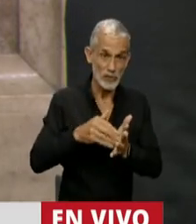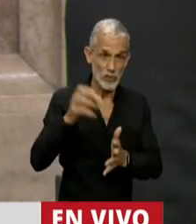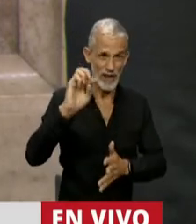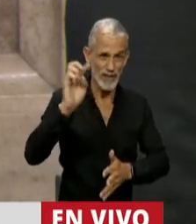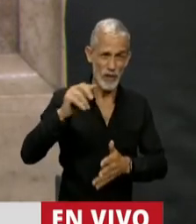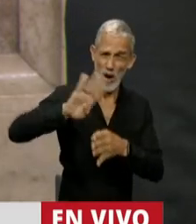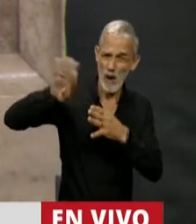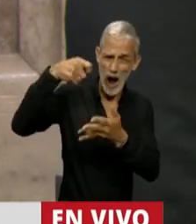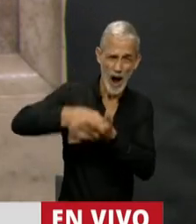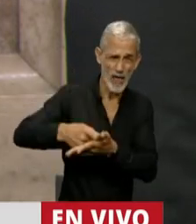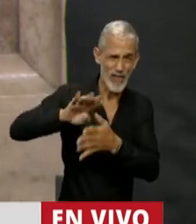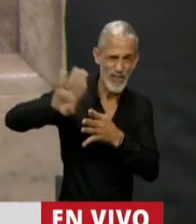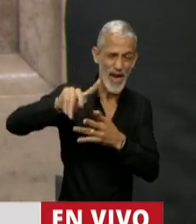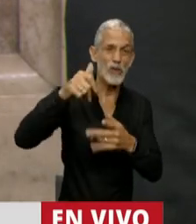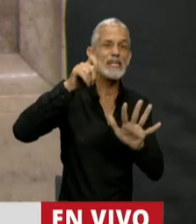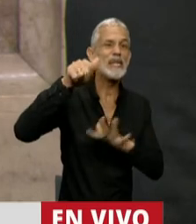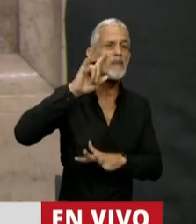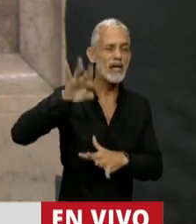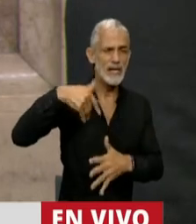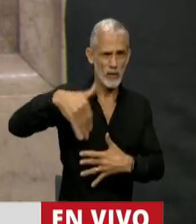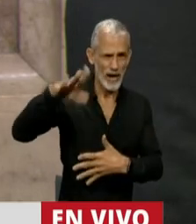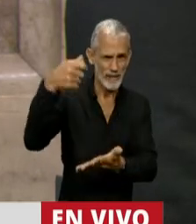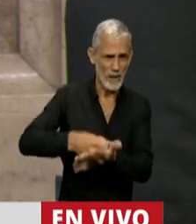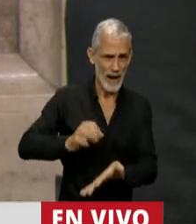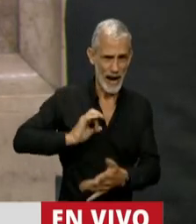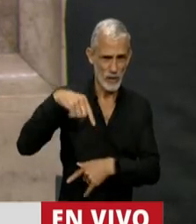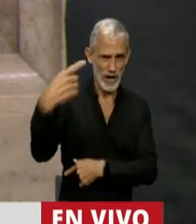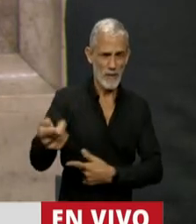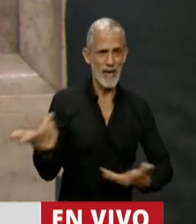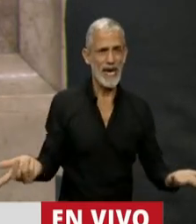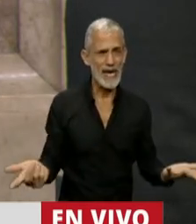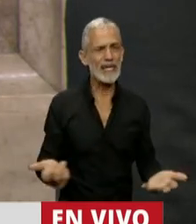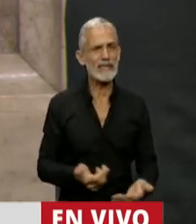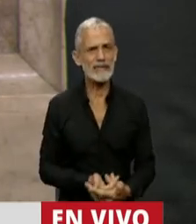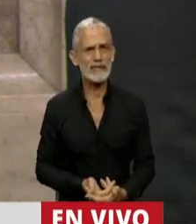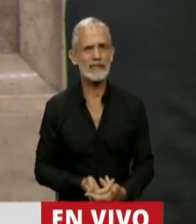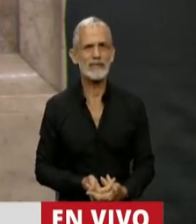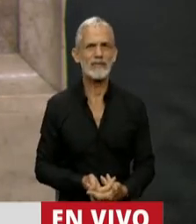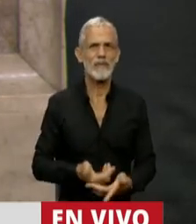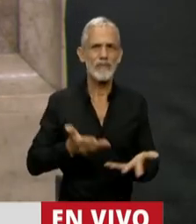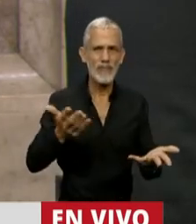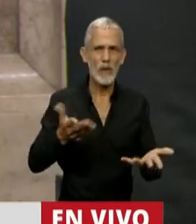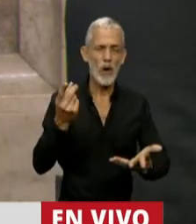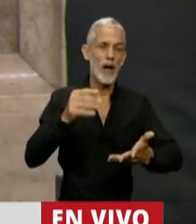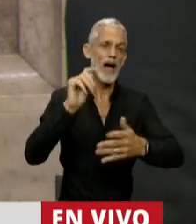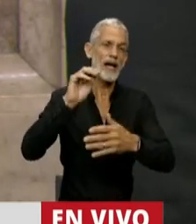de deuda este año y los 6.500 millones que se van a pagar el año que viene. Fíjese que cuando hay que